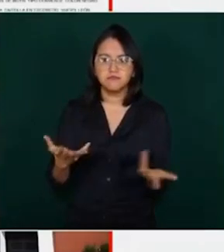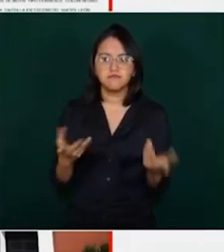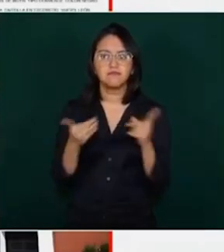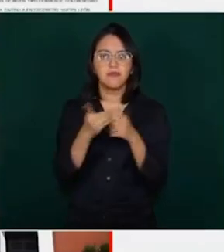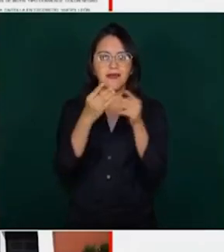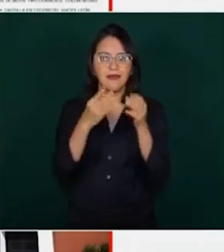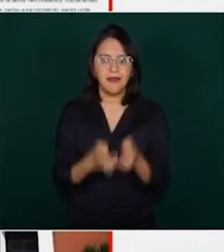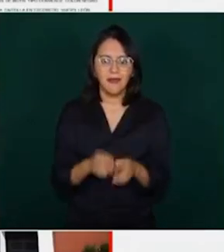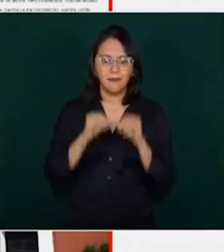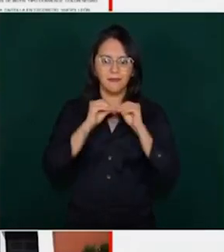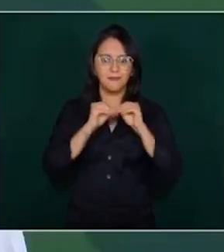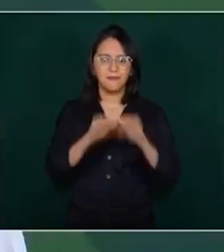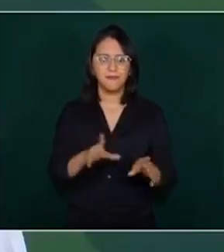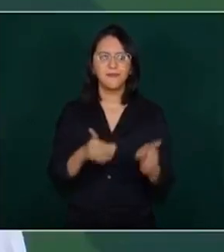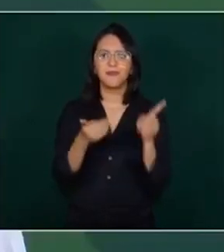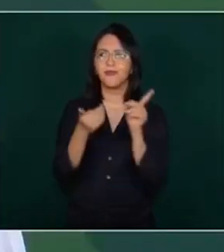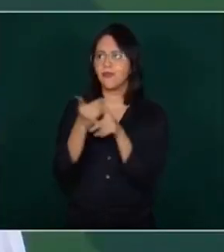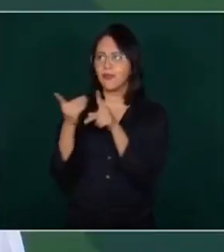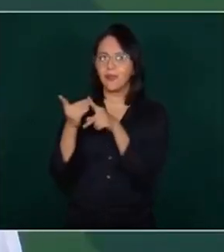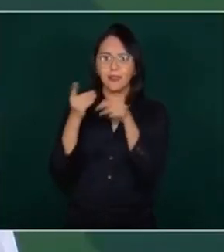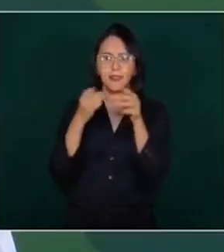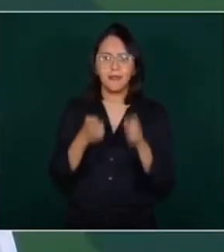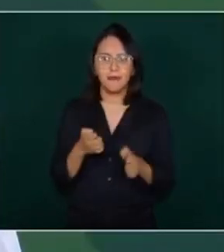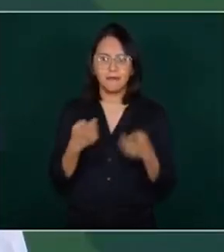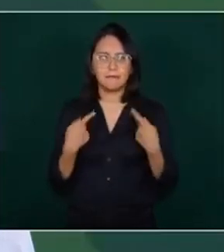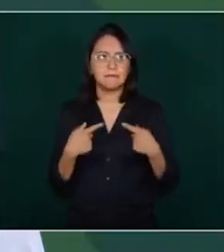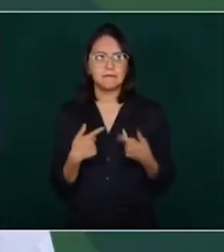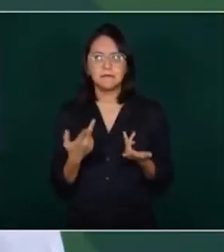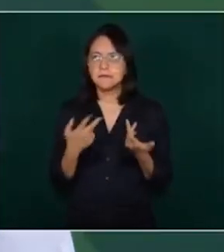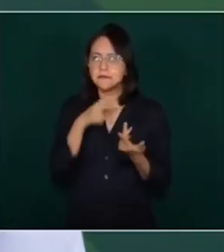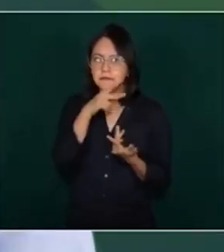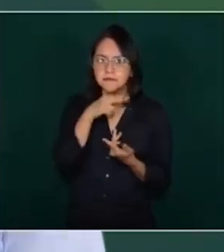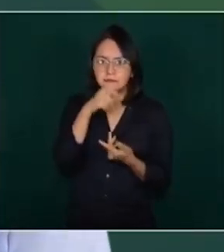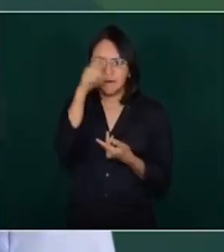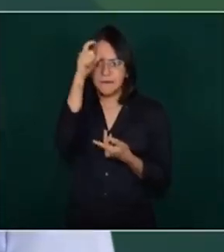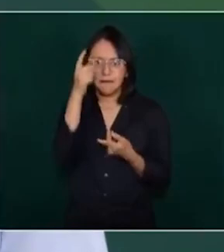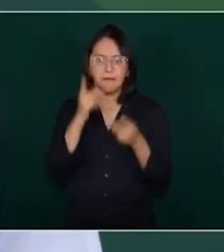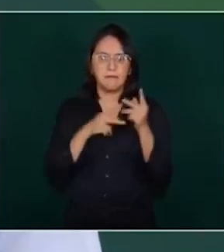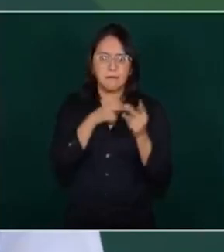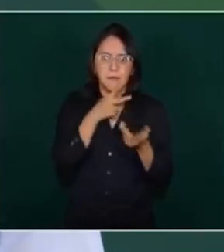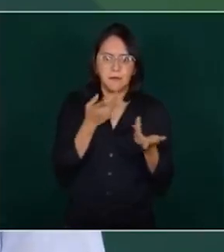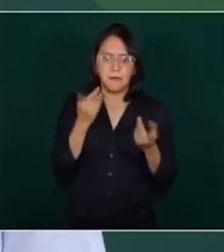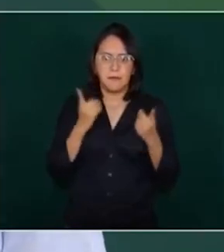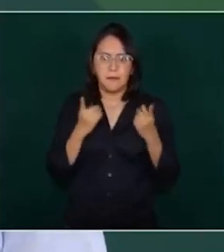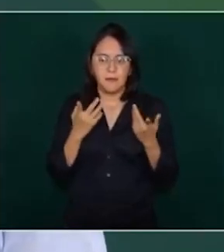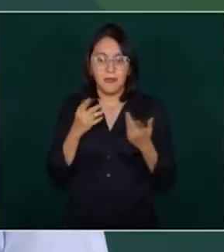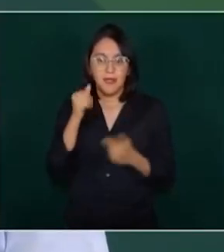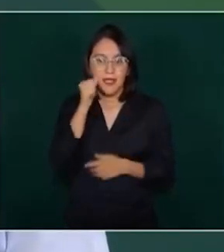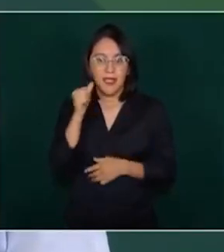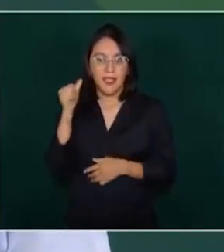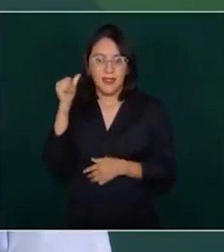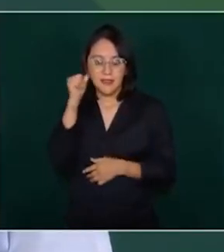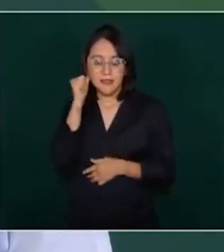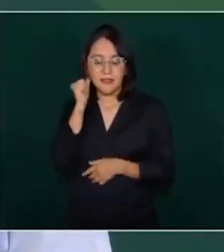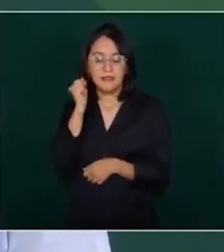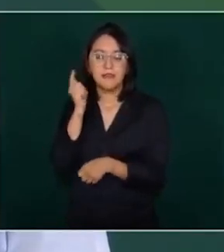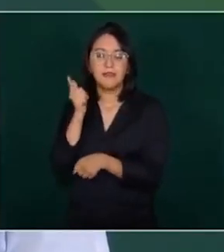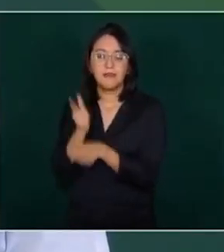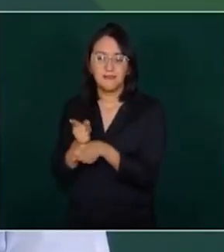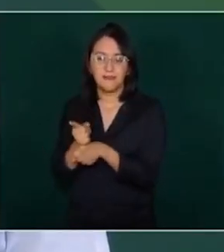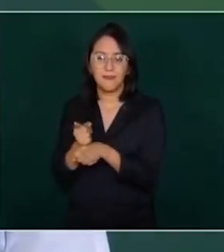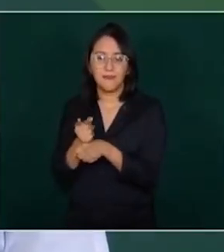a la búsqueda de Devani. El día de ayer se localizó un cuerpo de una